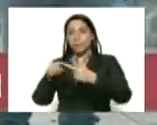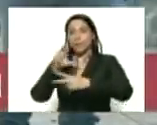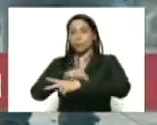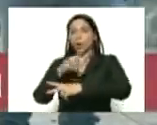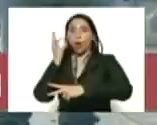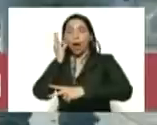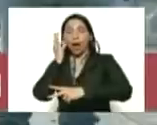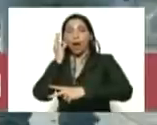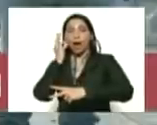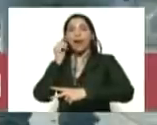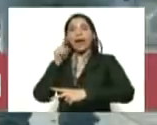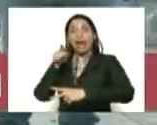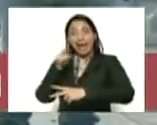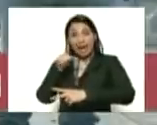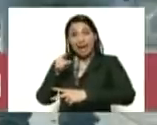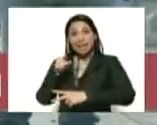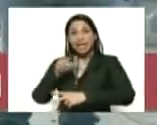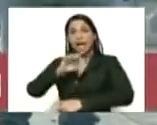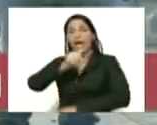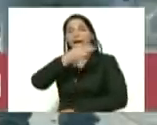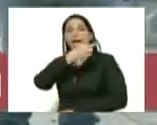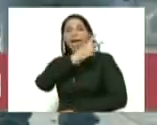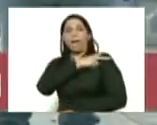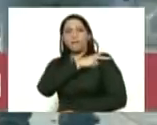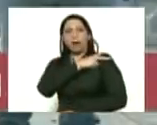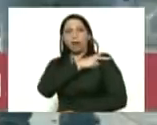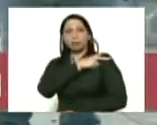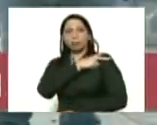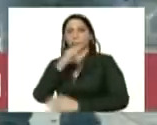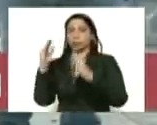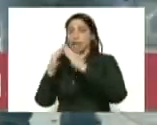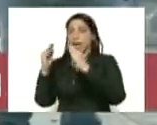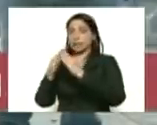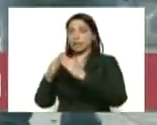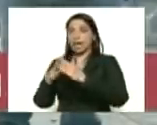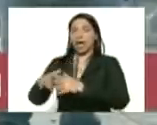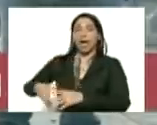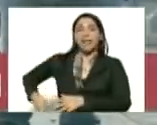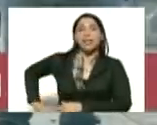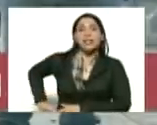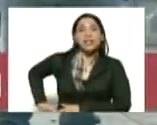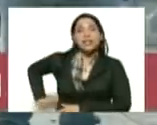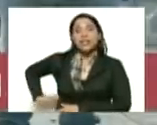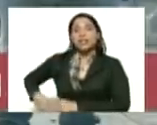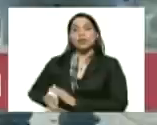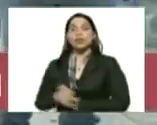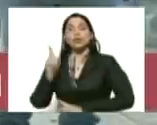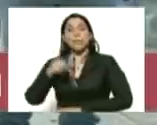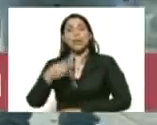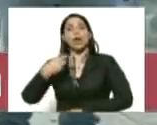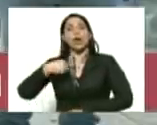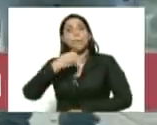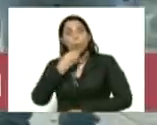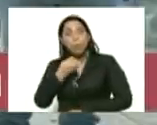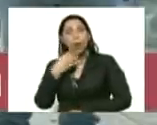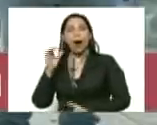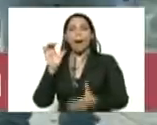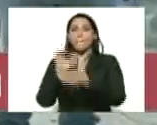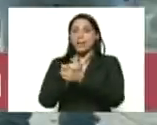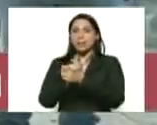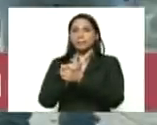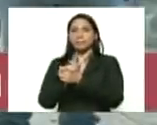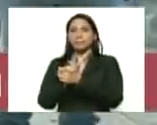Hinojosa que va a ser la nefróloga jefa de esta casa del riñón y nuestra buena amiga Emiliana Romero la